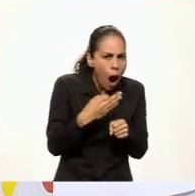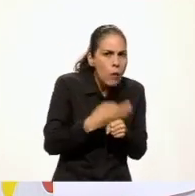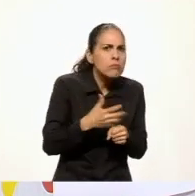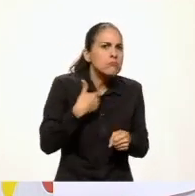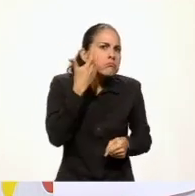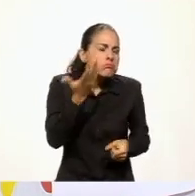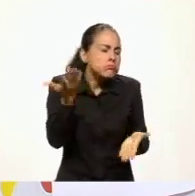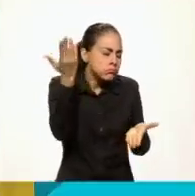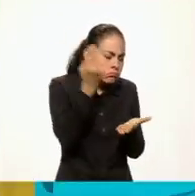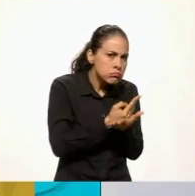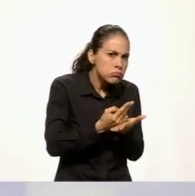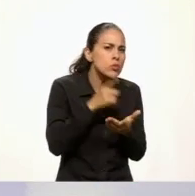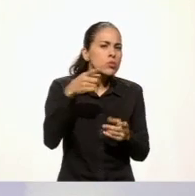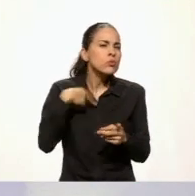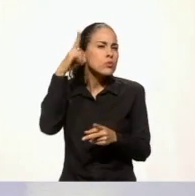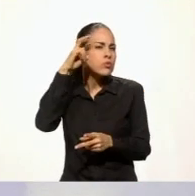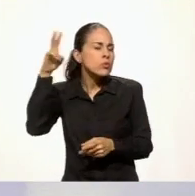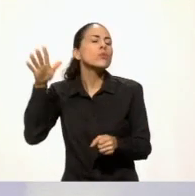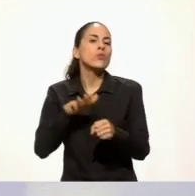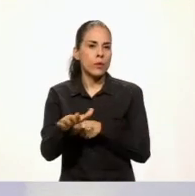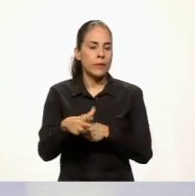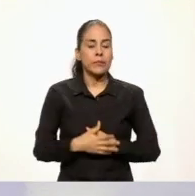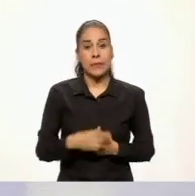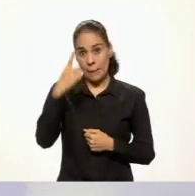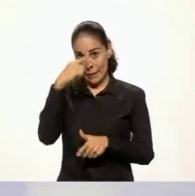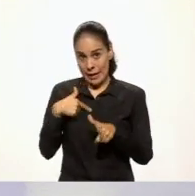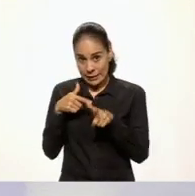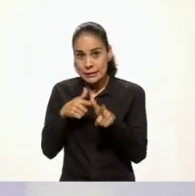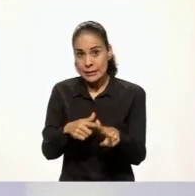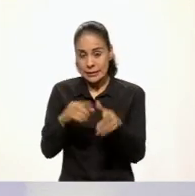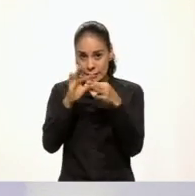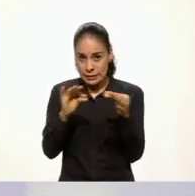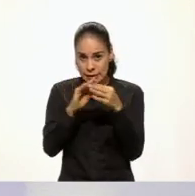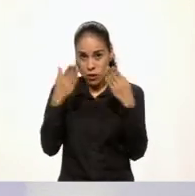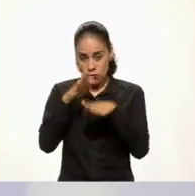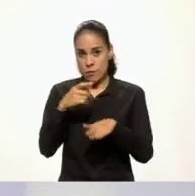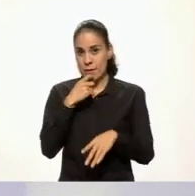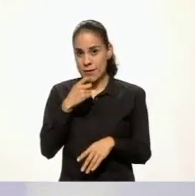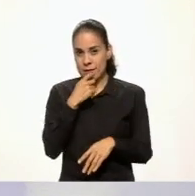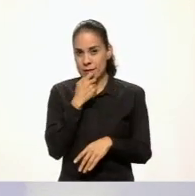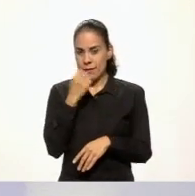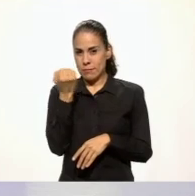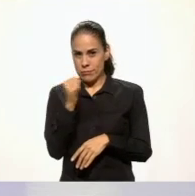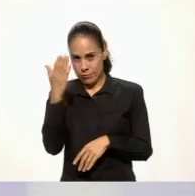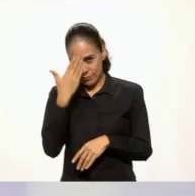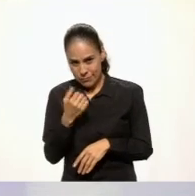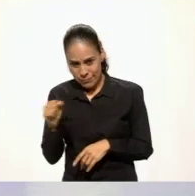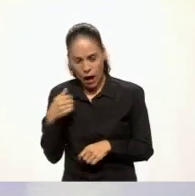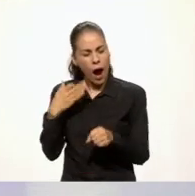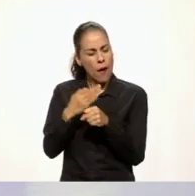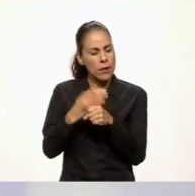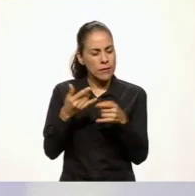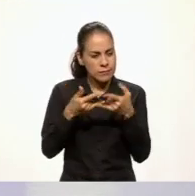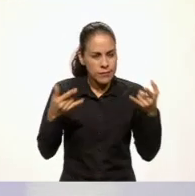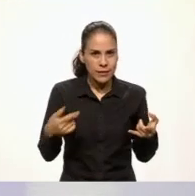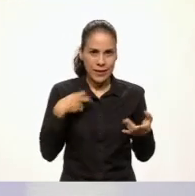¿Cuál es tu sueño? Para seguir hablando de niños destacados, me encantaría leer el cuento de Daniel, que